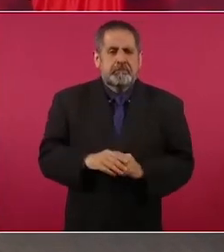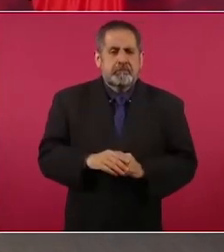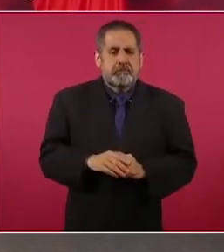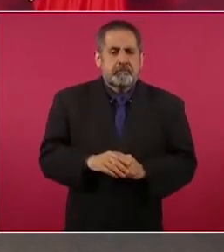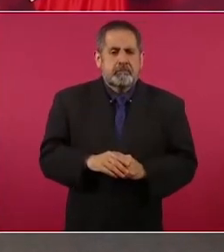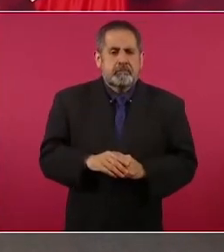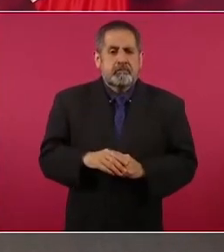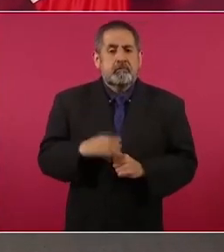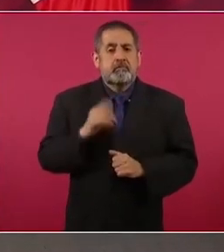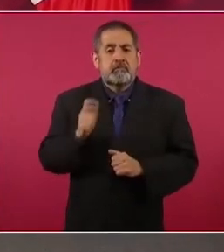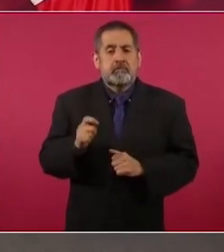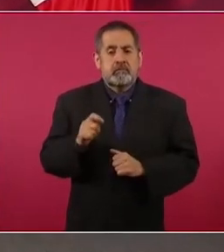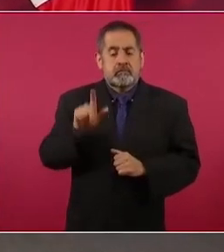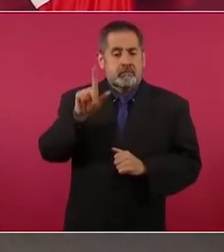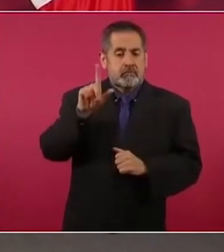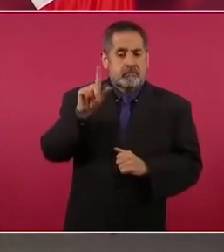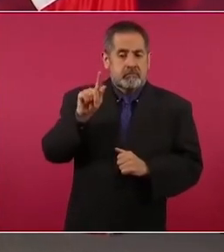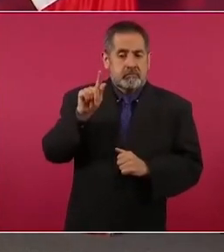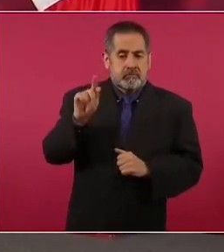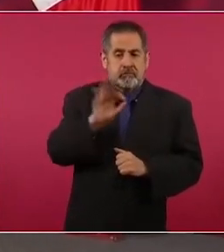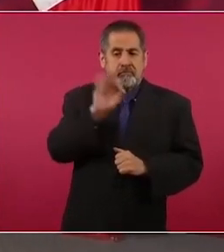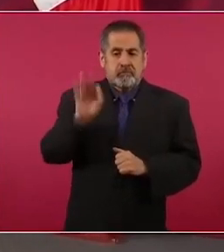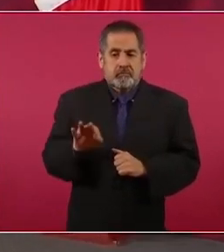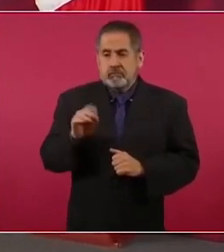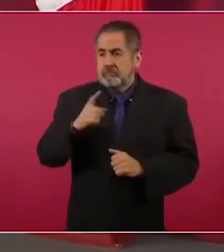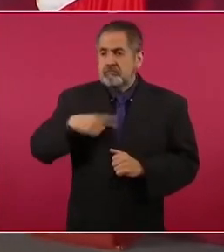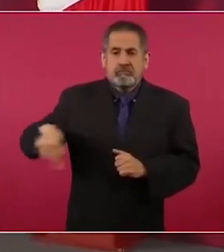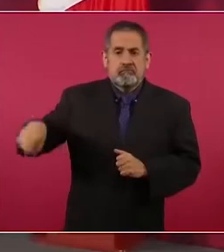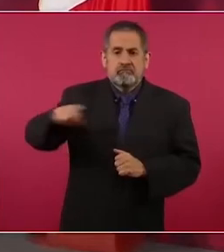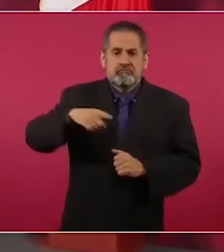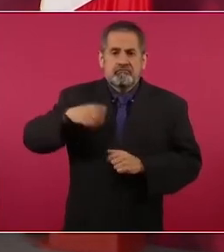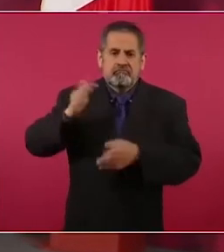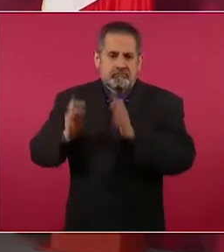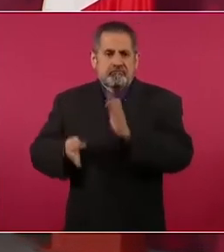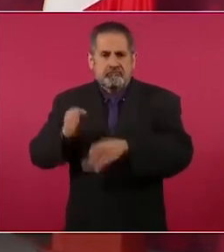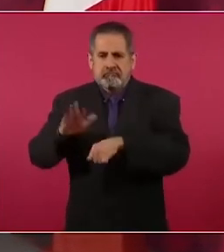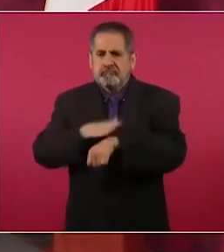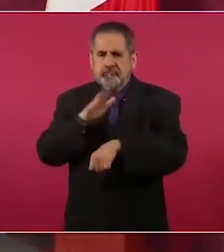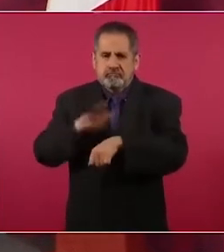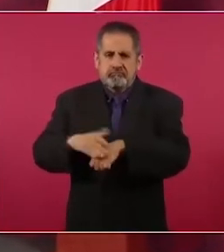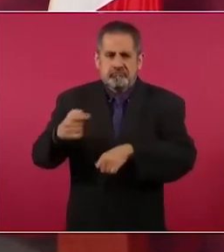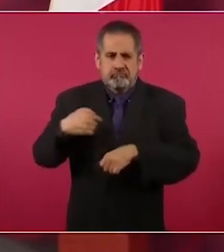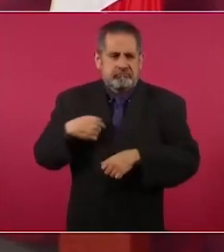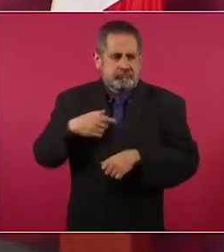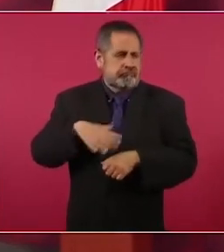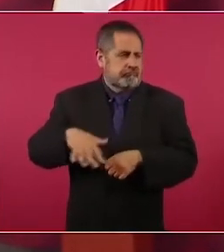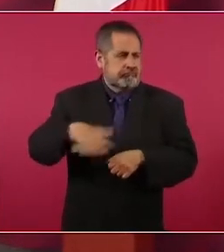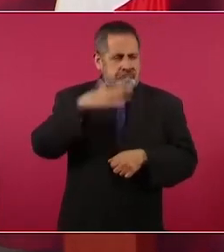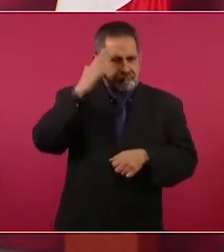70% de aceptación, los dirigentes.